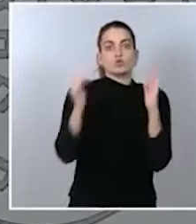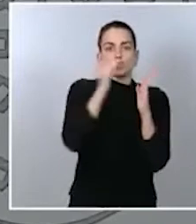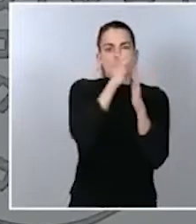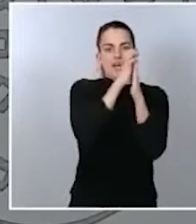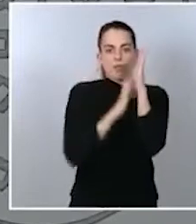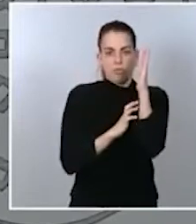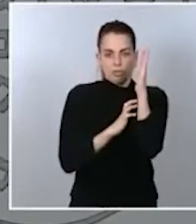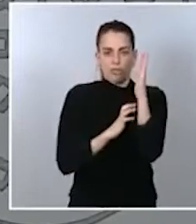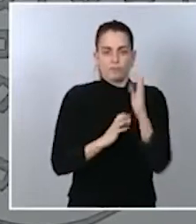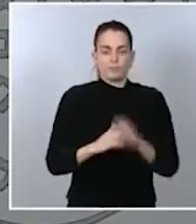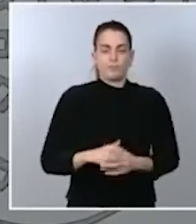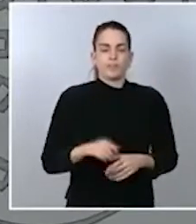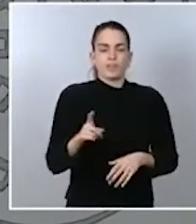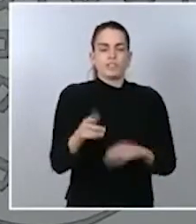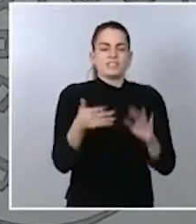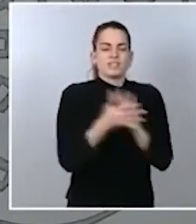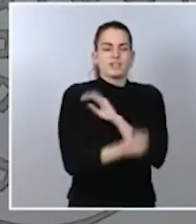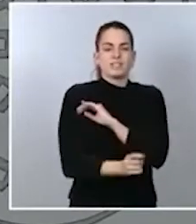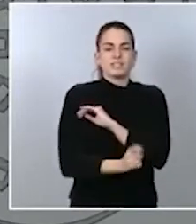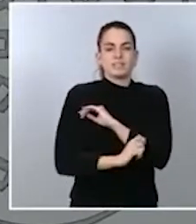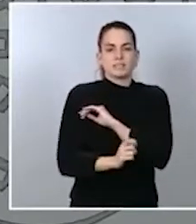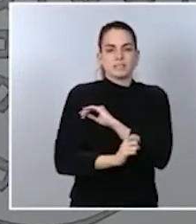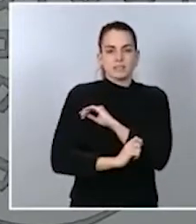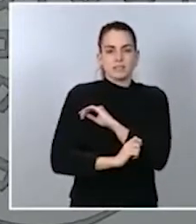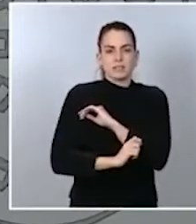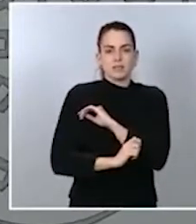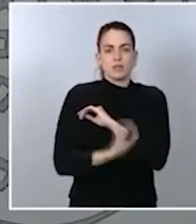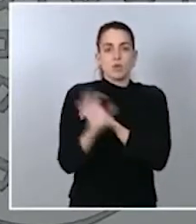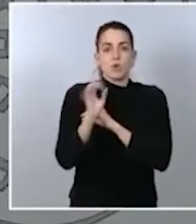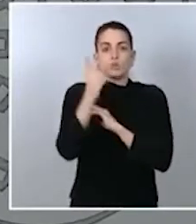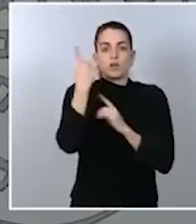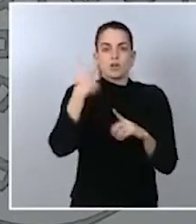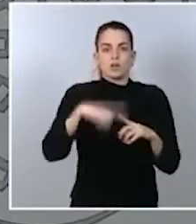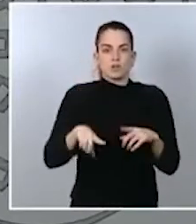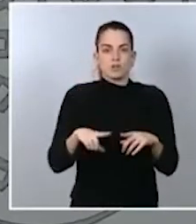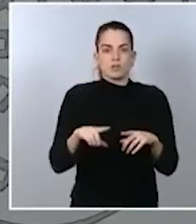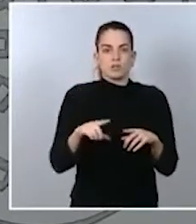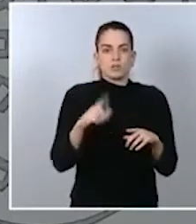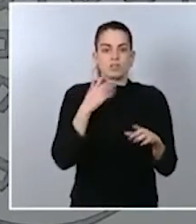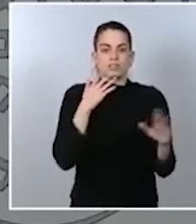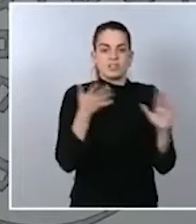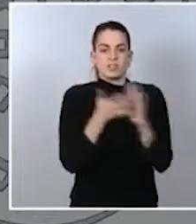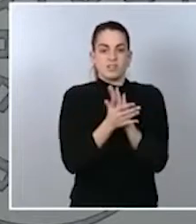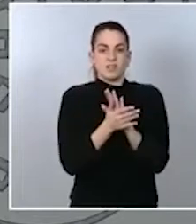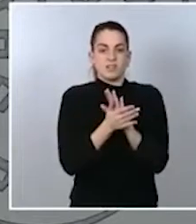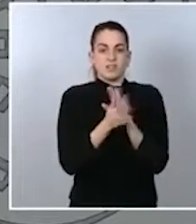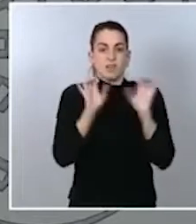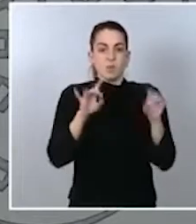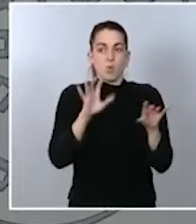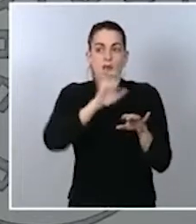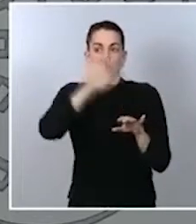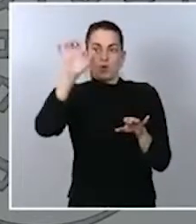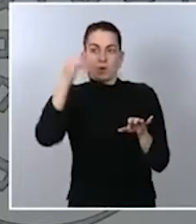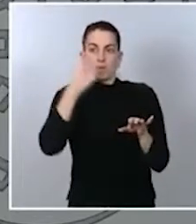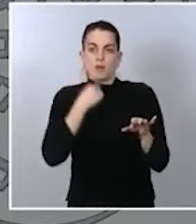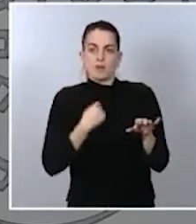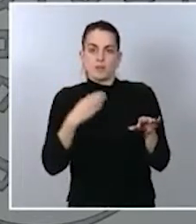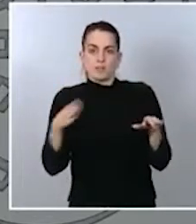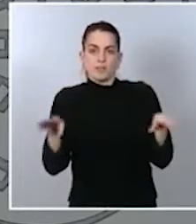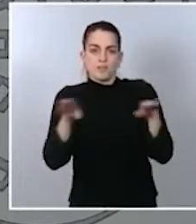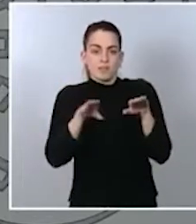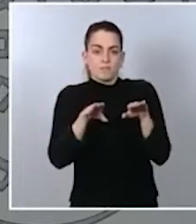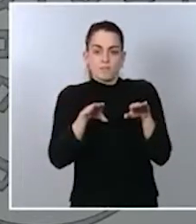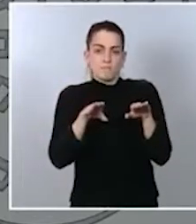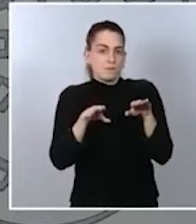estrategia o una cuestión que no estaría en línea con lo que se marca por parte de Europa lo que creemos que el gobierno tiene que hacer